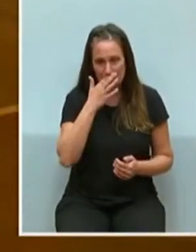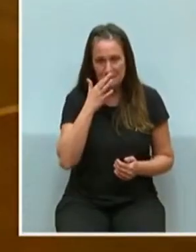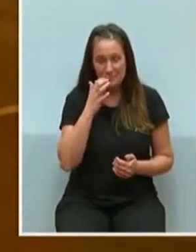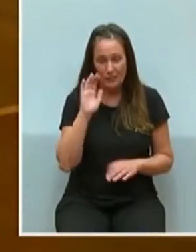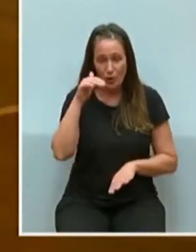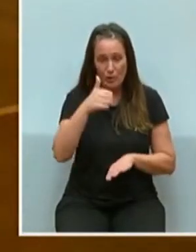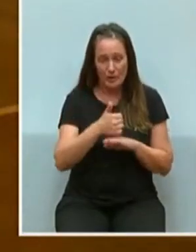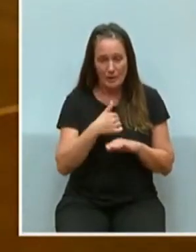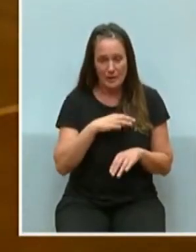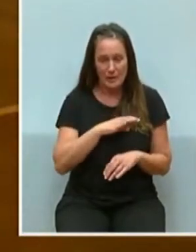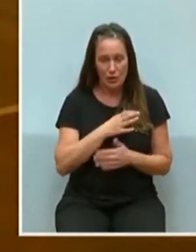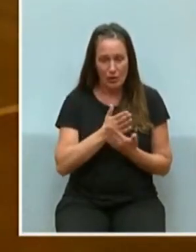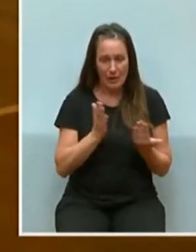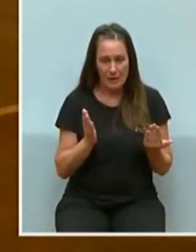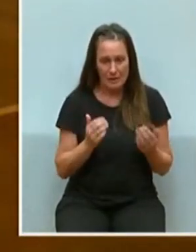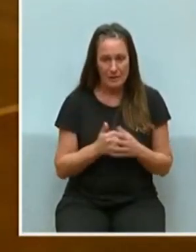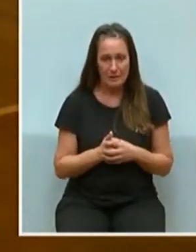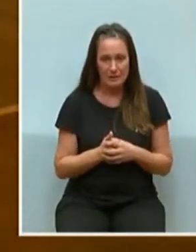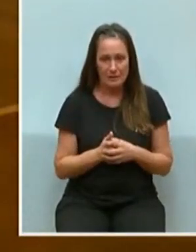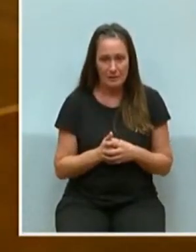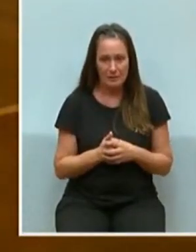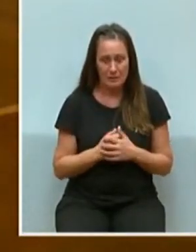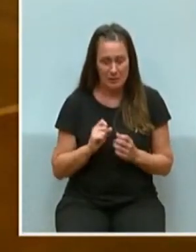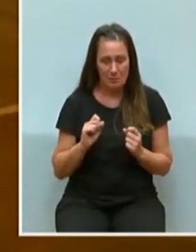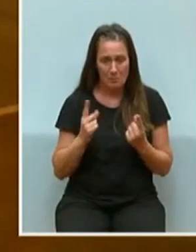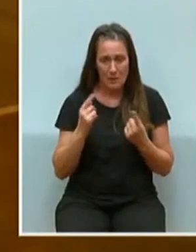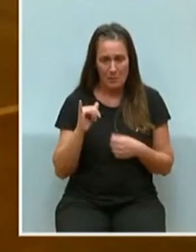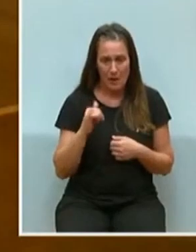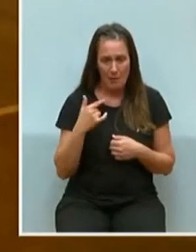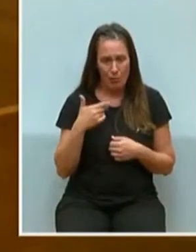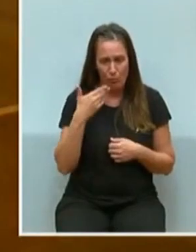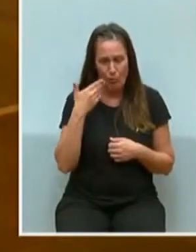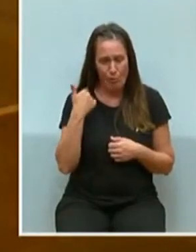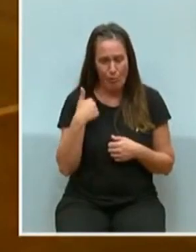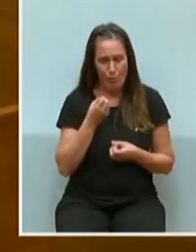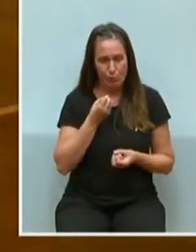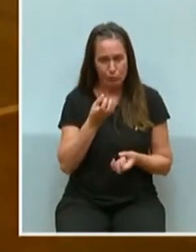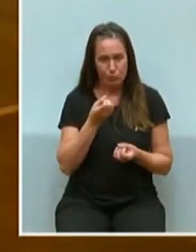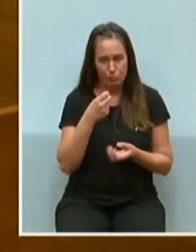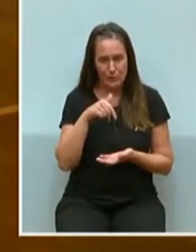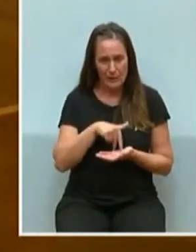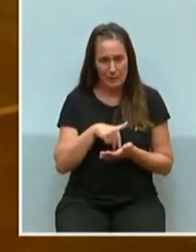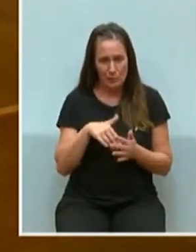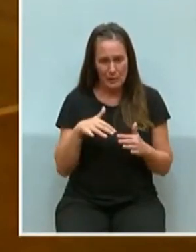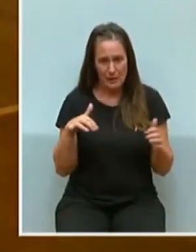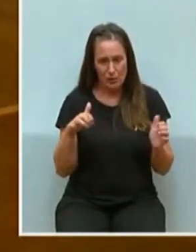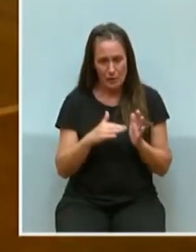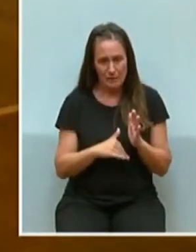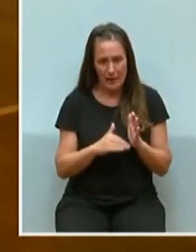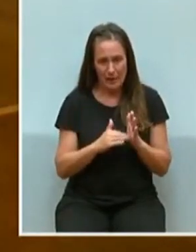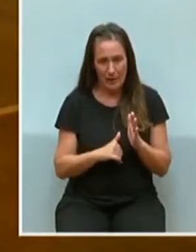Conselleres, señorías, siendo esta la primera vez que tengo el honor de dirigirme a ustedes desde la tribuna de las Cortes Valencianas,